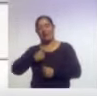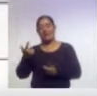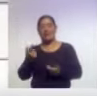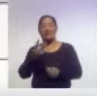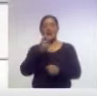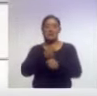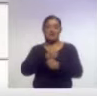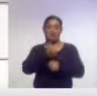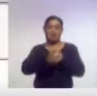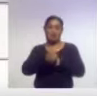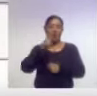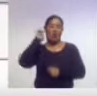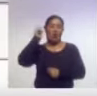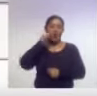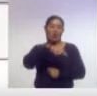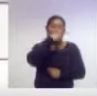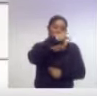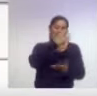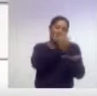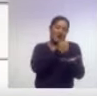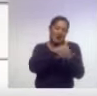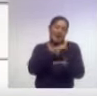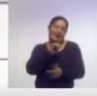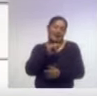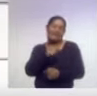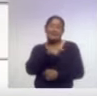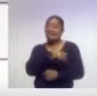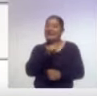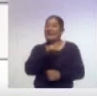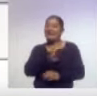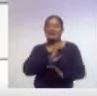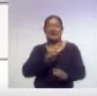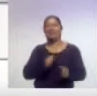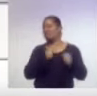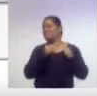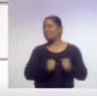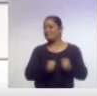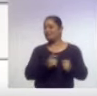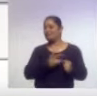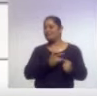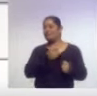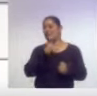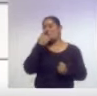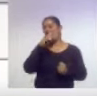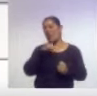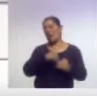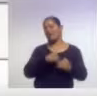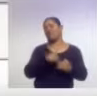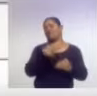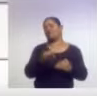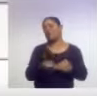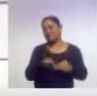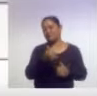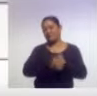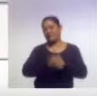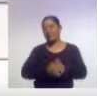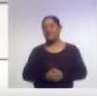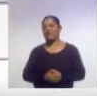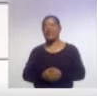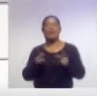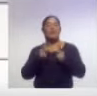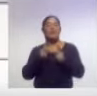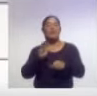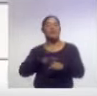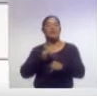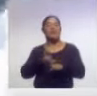esperando que la selección gane, por supuesto mi querido Mario, y que así amarre su pase para la siguiente fase de este torneo. Perfecto, Pepe, te escuchamos con más